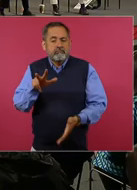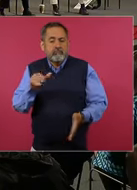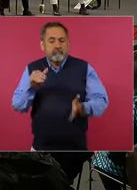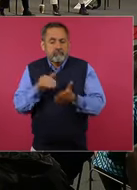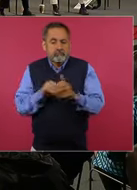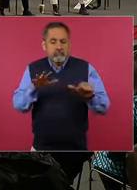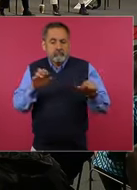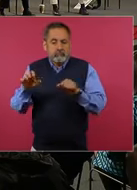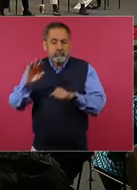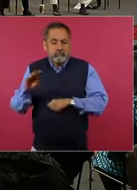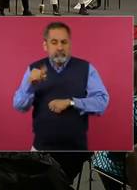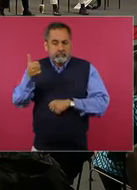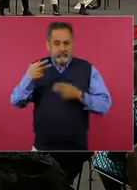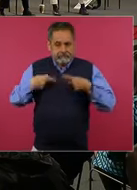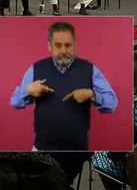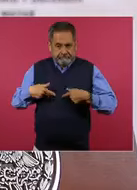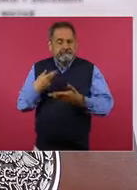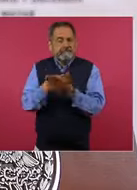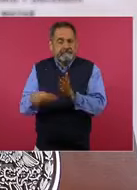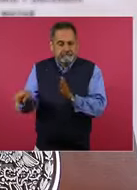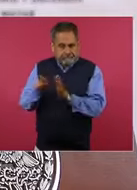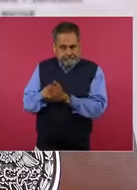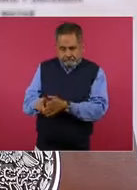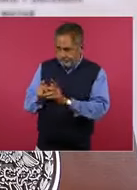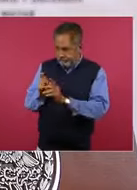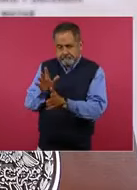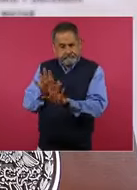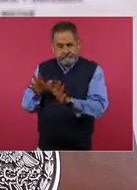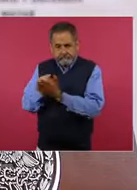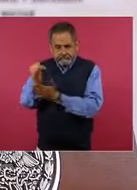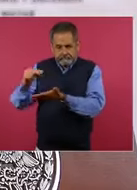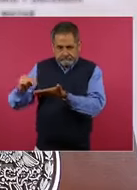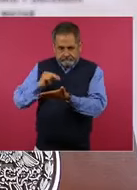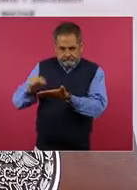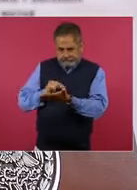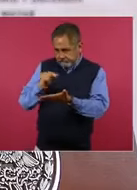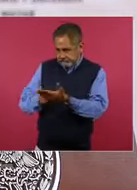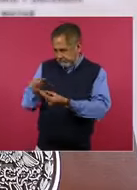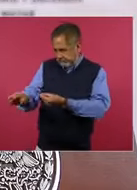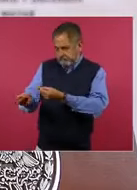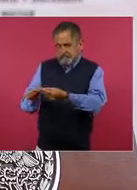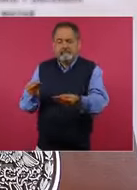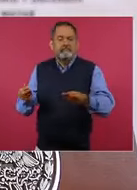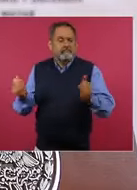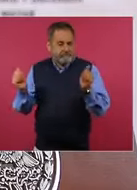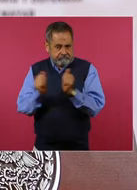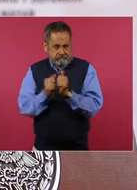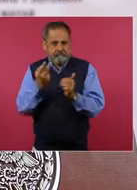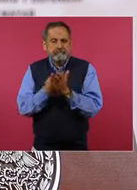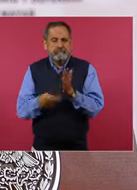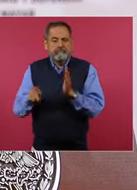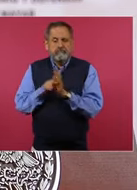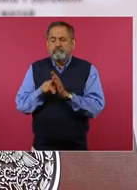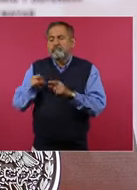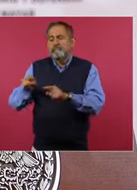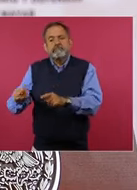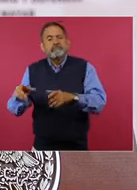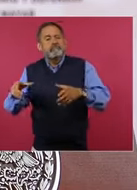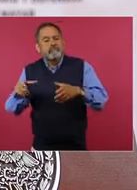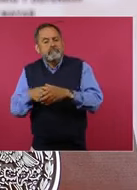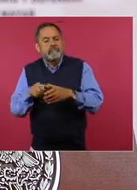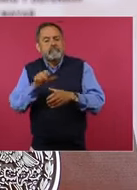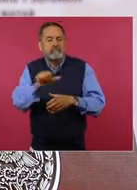696 personas, 8 mil 696 servidores públicos, personal de salud